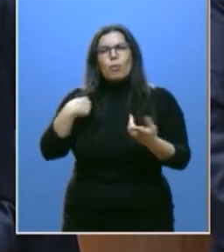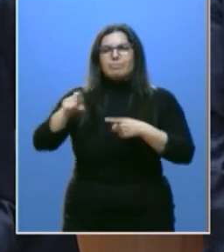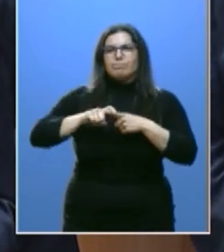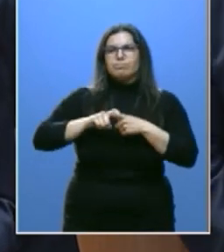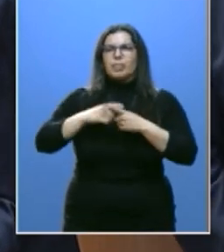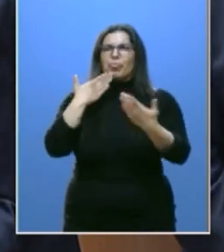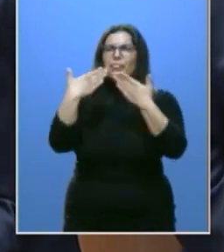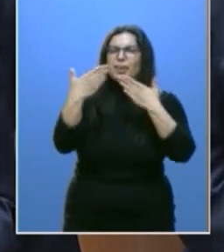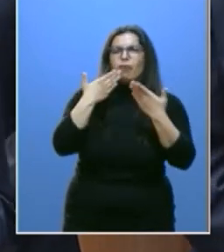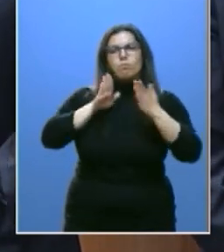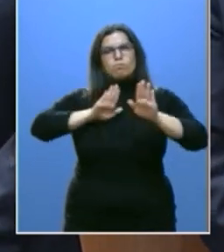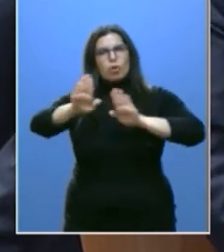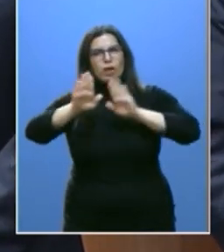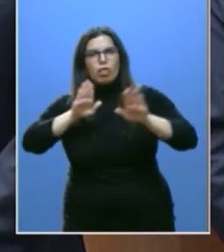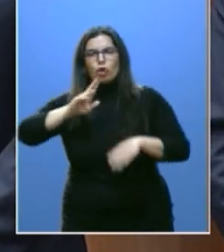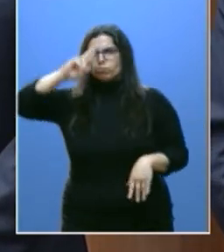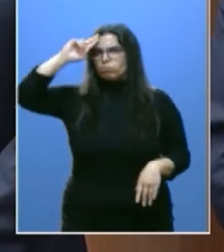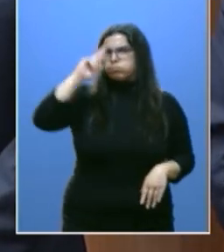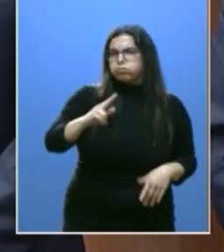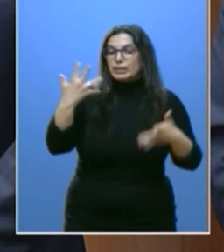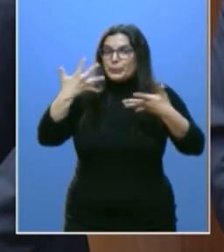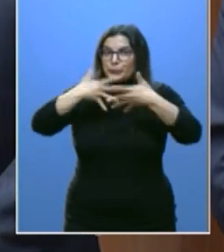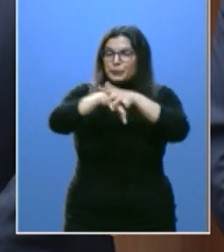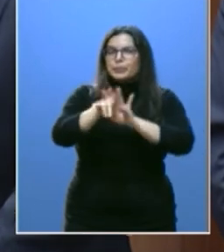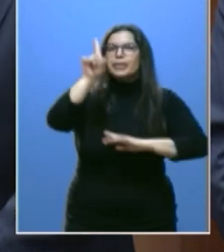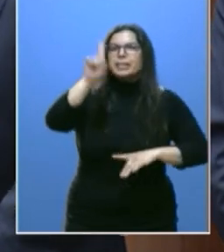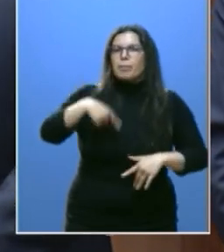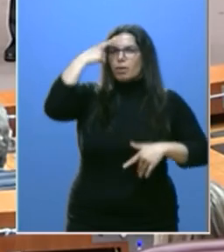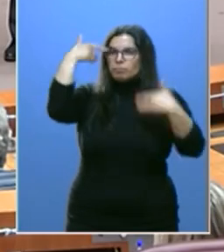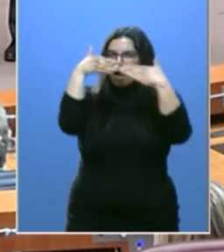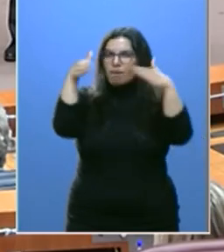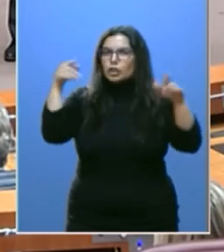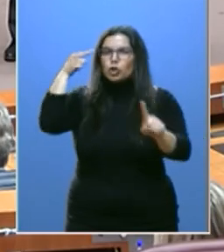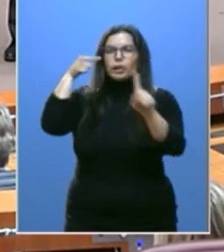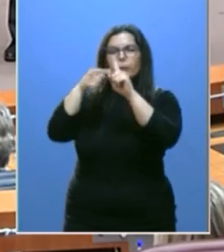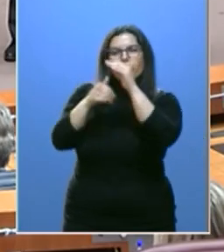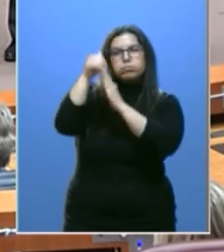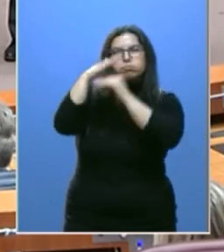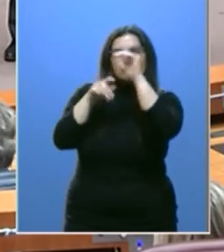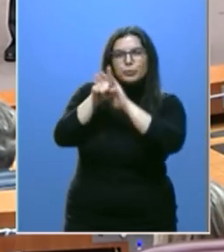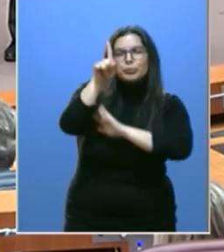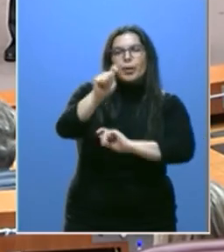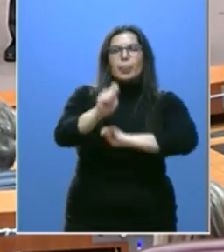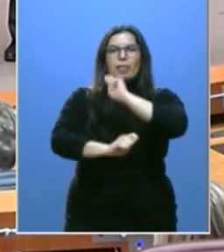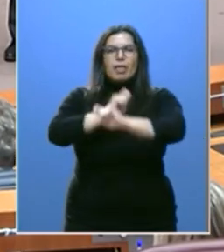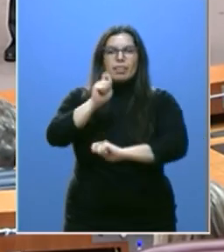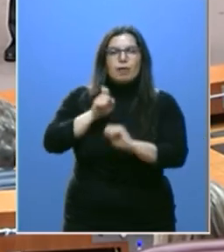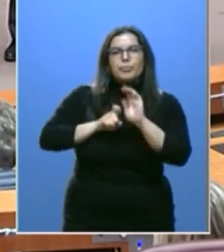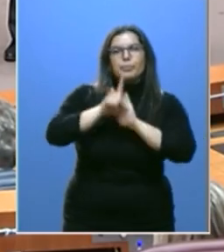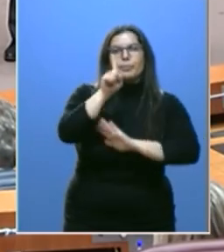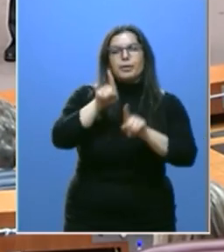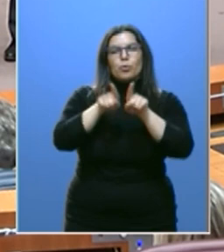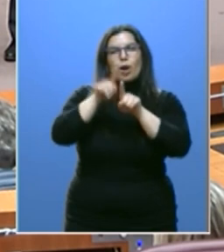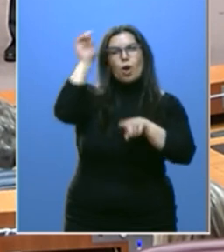diálogo, tolerancia, integración y un espíritu abierto y constructivo que permita crecer con la diversidad